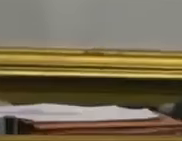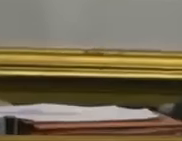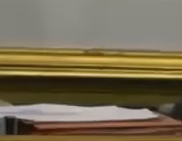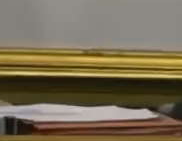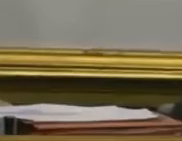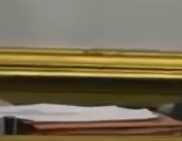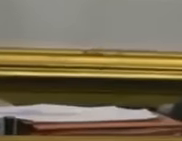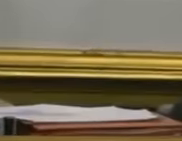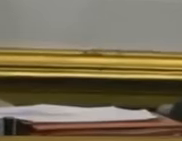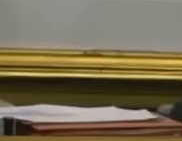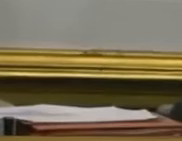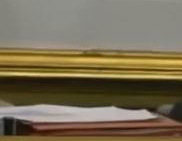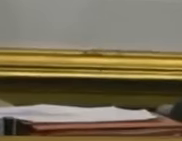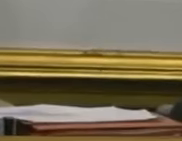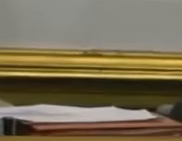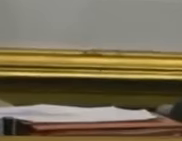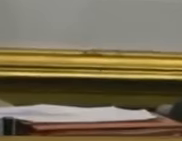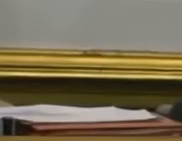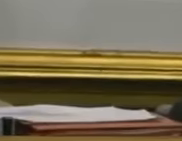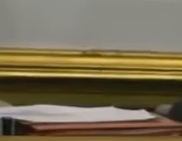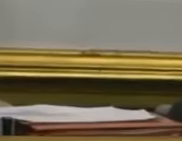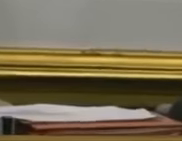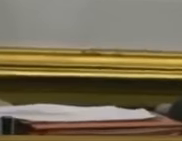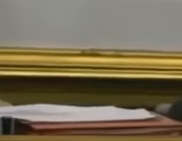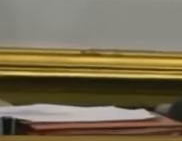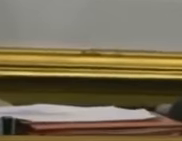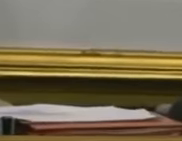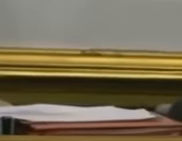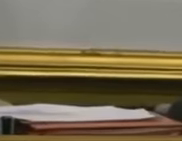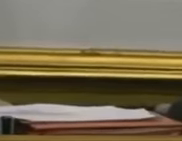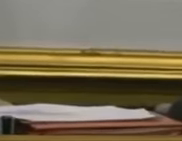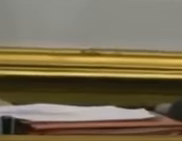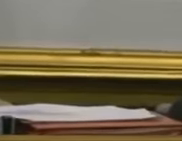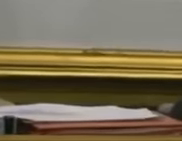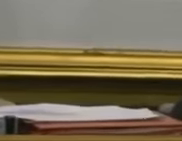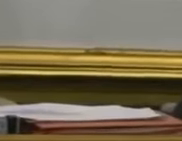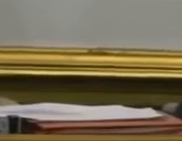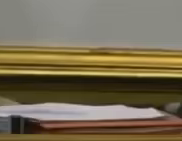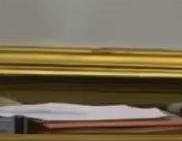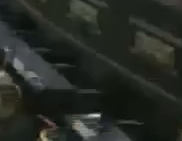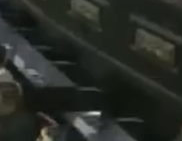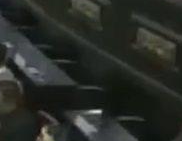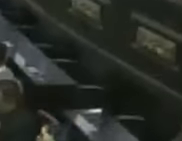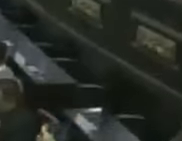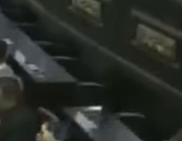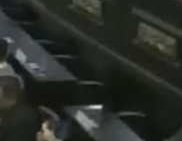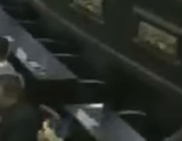vamos a dejar en el uso de la palabra al diputado Julio Chávez